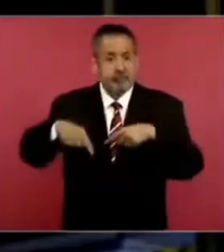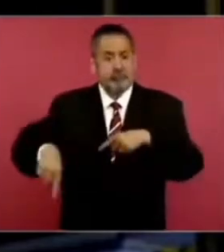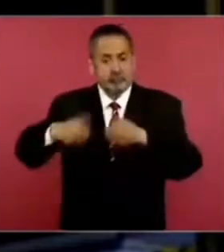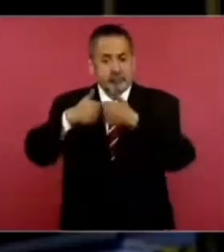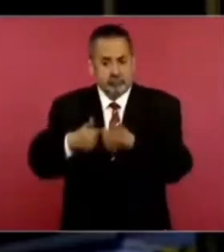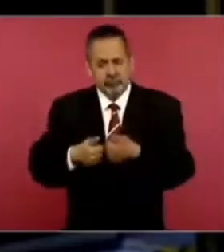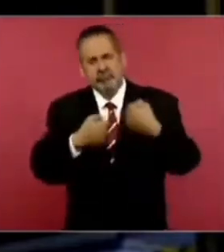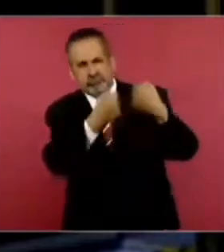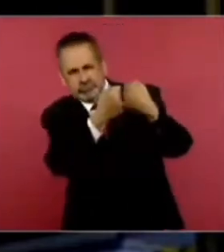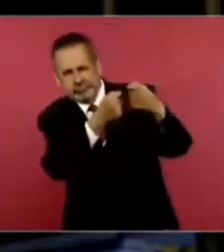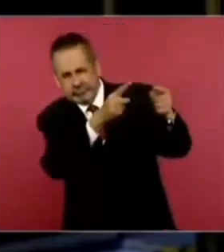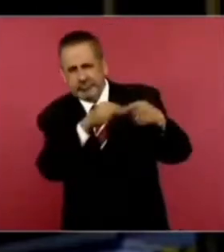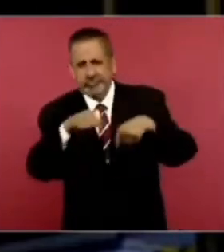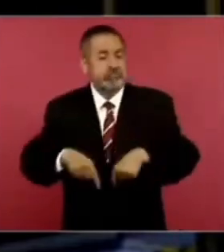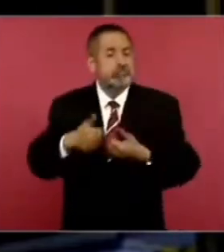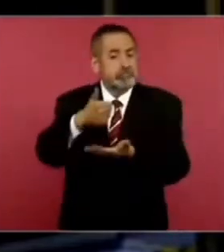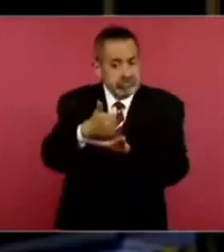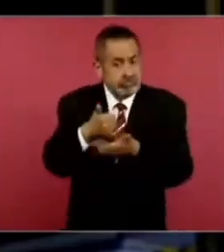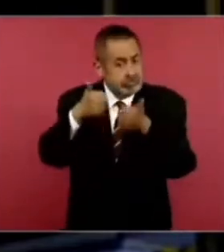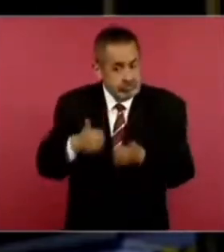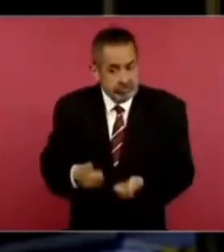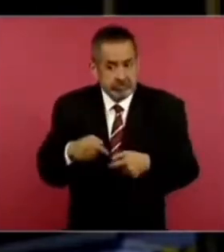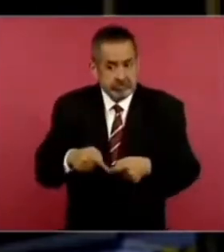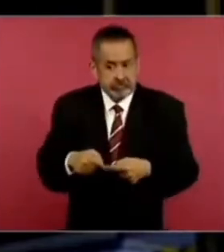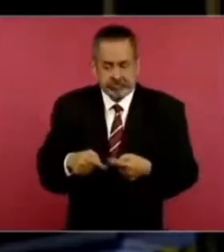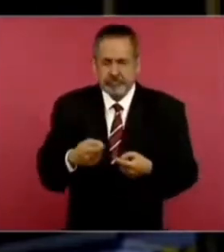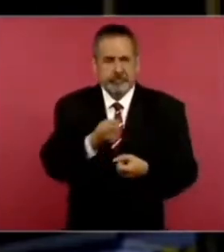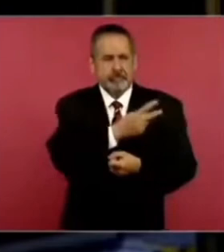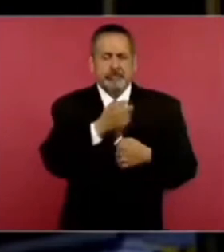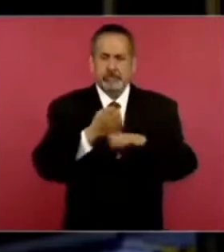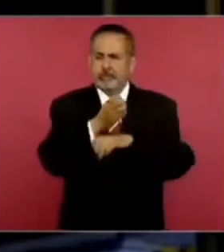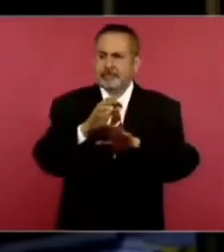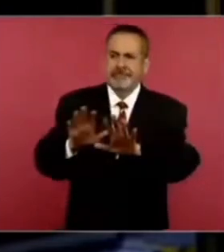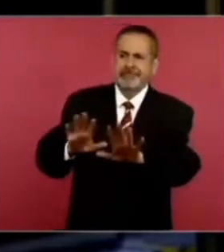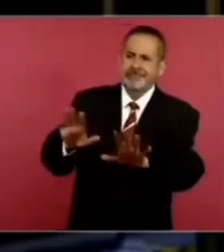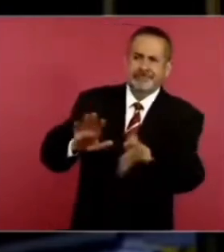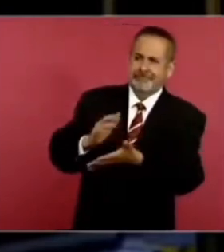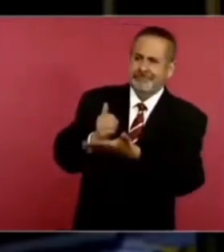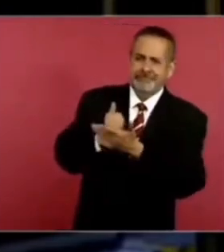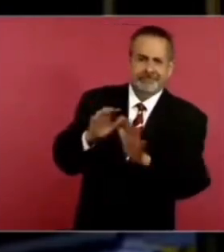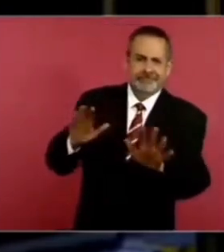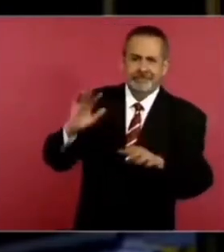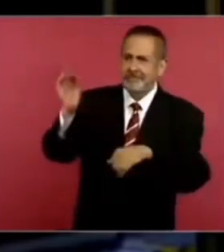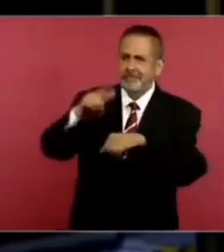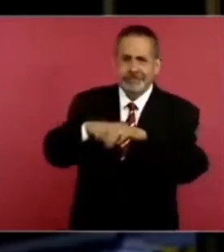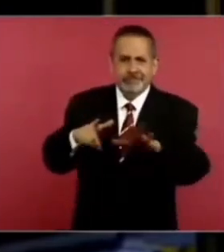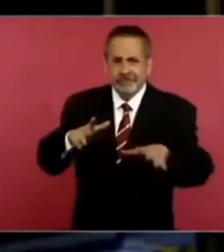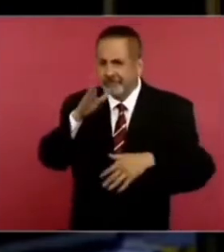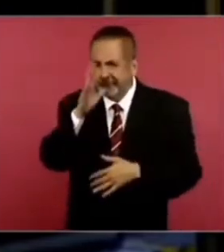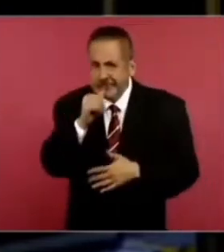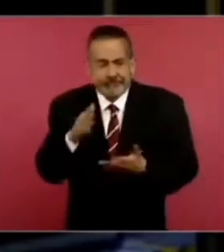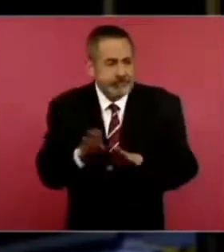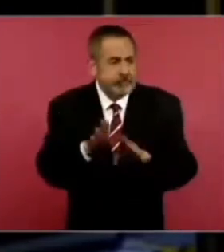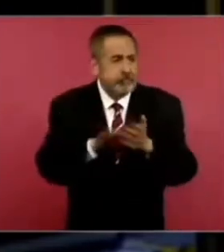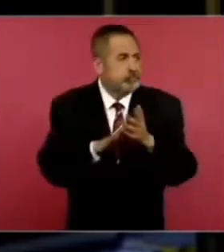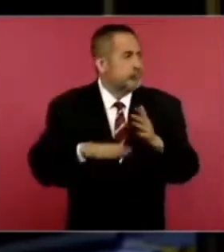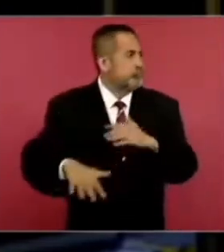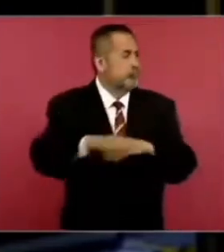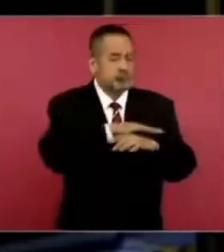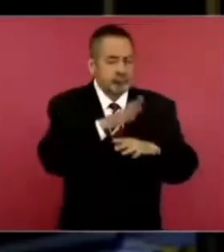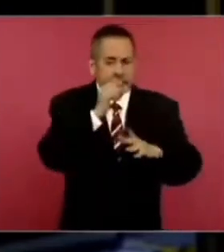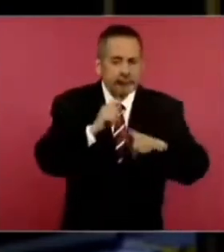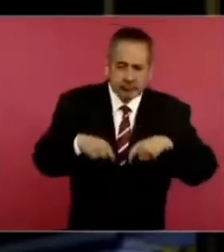fronteriza. Pero además hay entidades que ya están levantando la voz para decir, ayúdenos por favor, gobierno federal, porque no tenemos la infraestructura